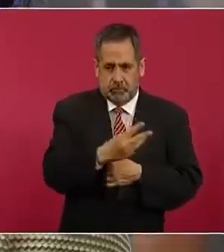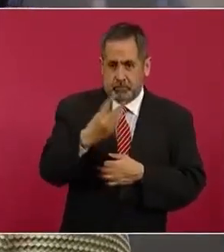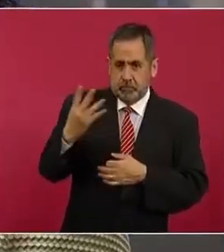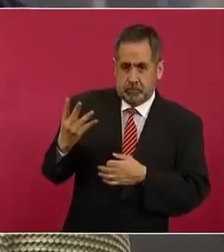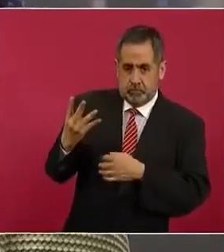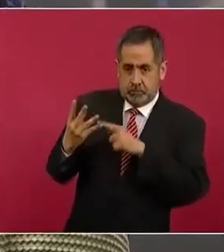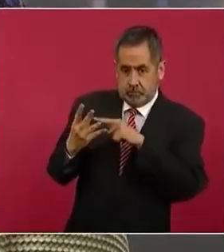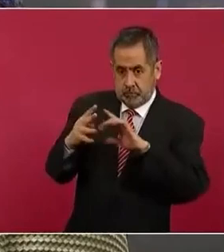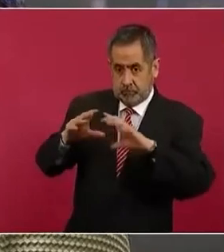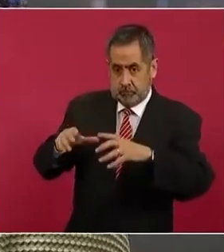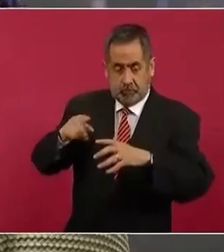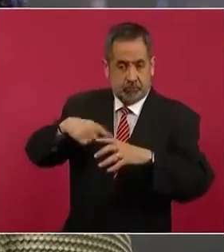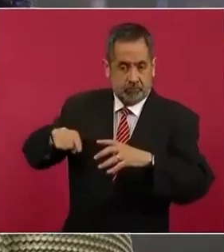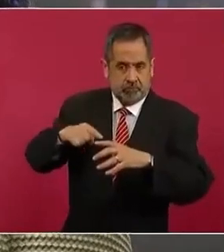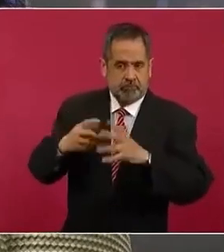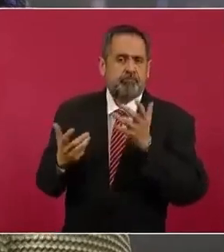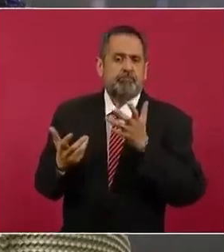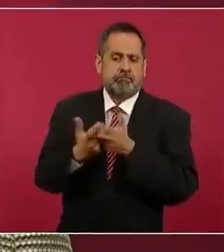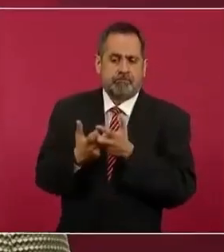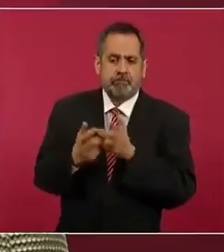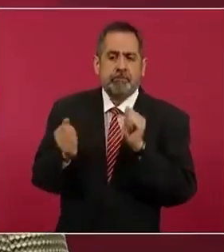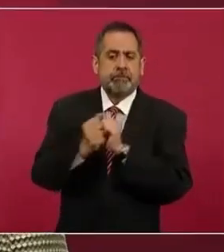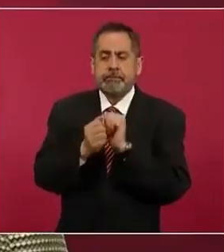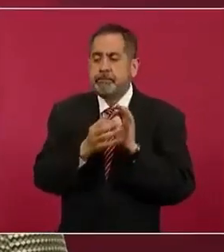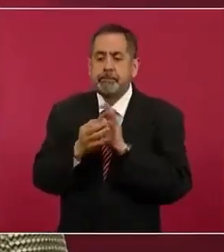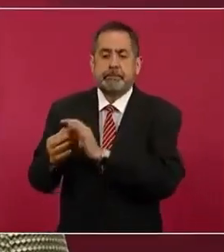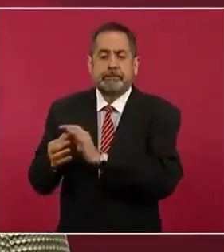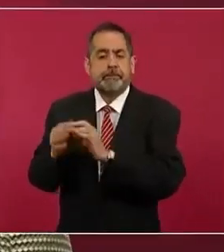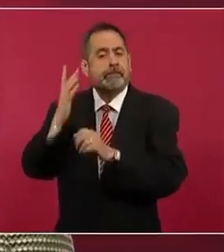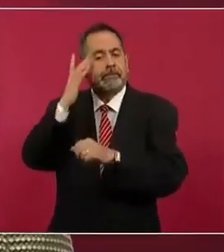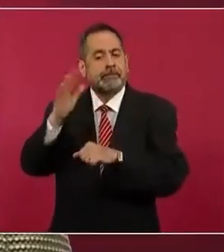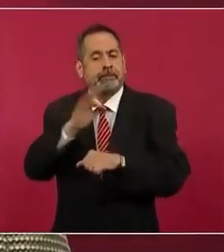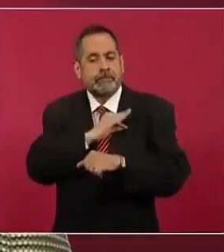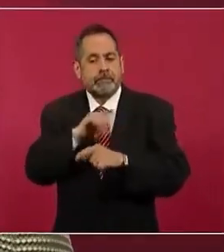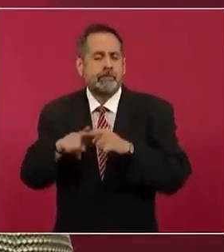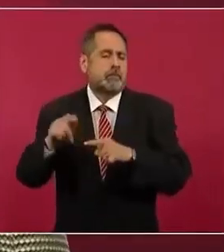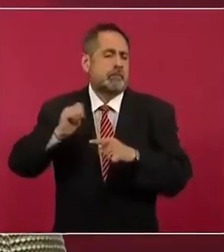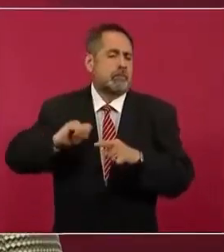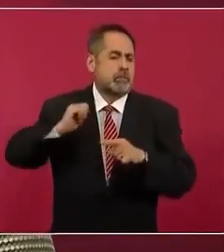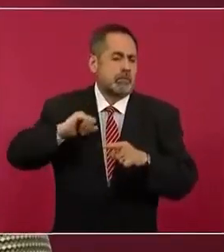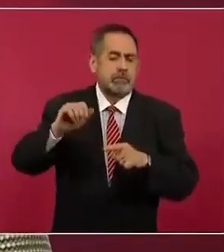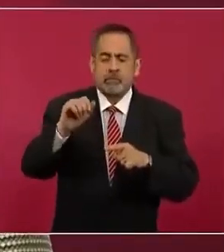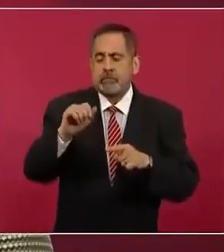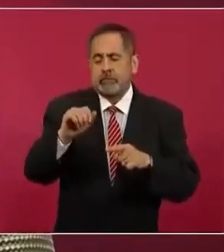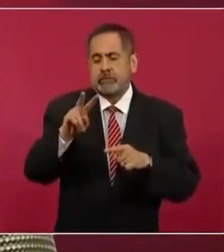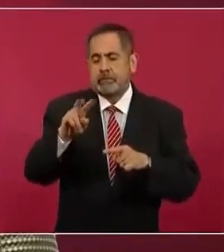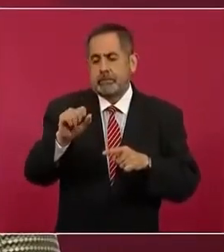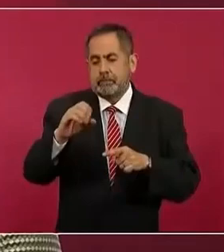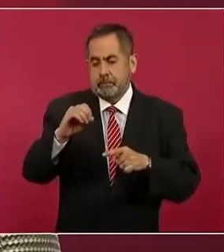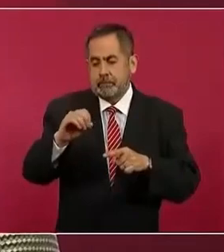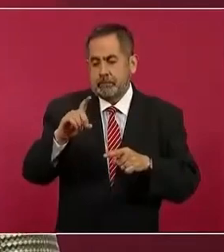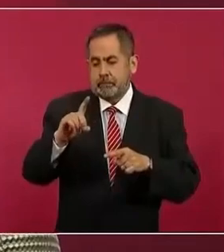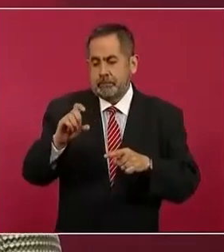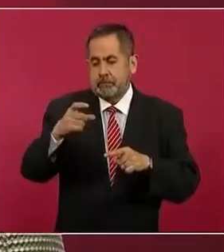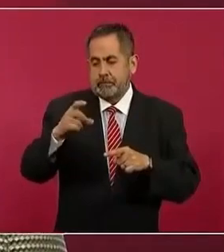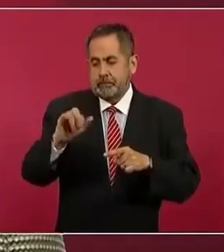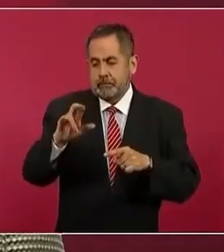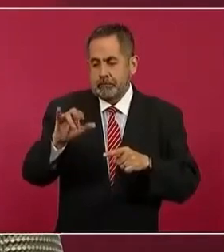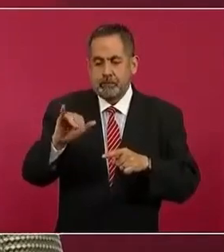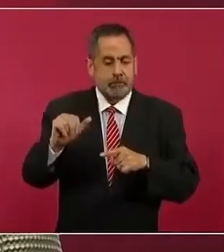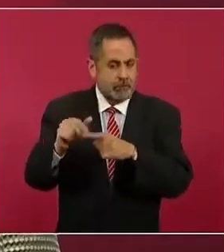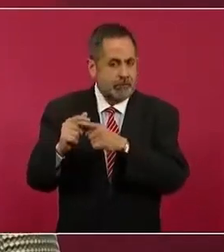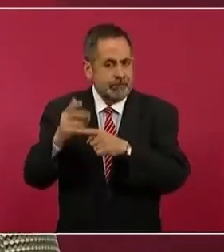cual se integra a este enorme pueblo de Santa Fe, que fundó Vasco de Quiroga, pero que tenía amurallado prácticamente el bosque, no tenía